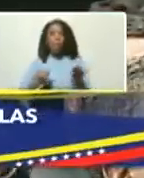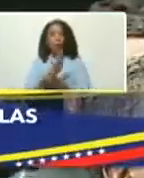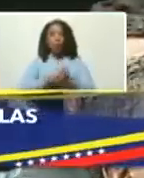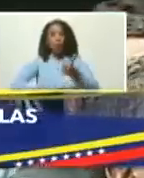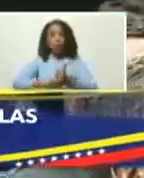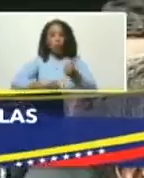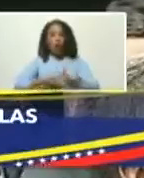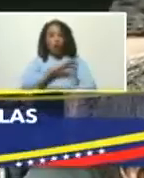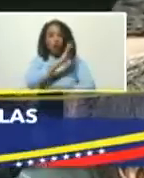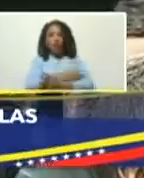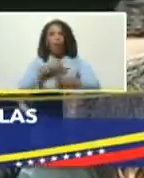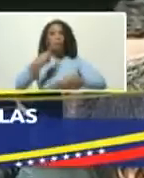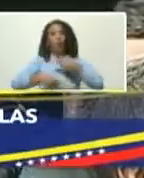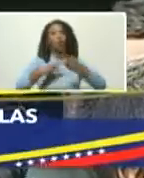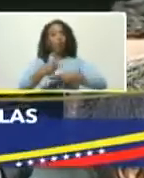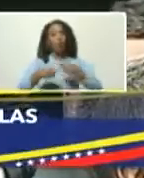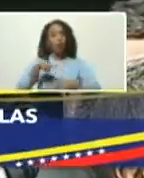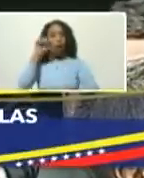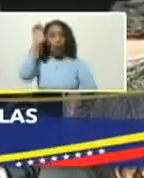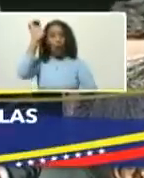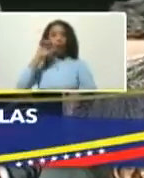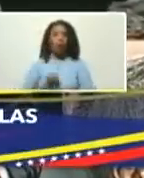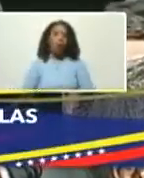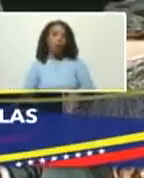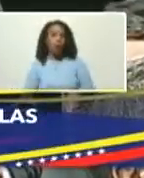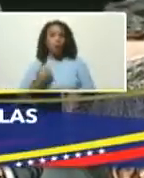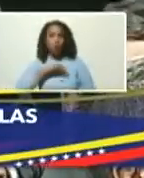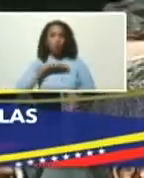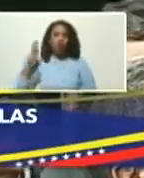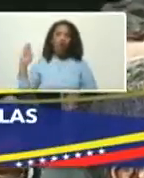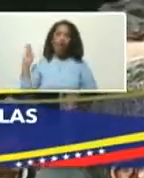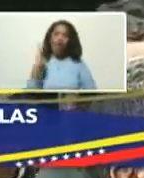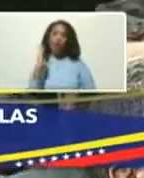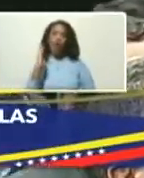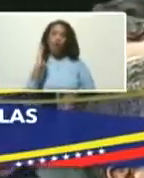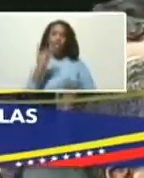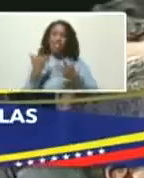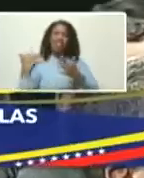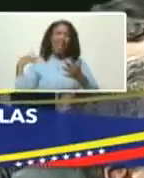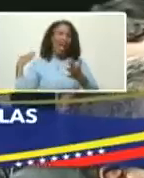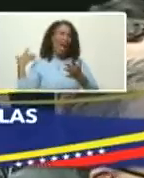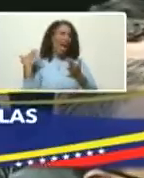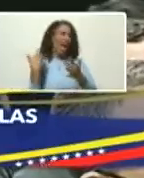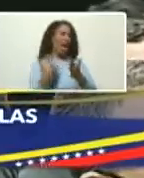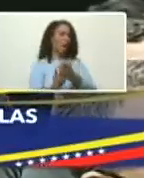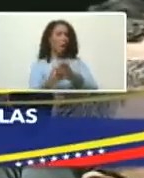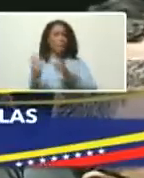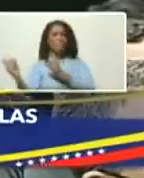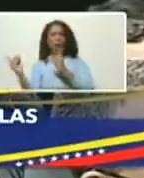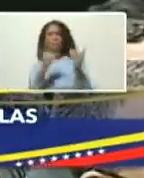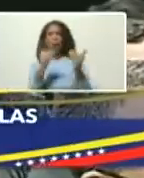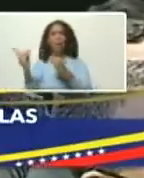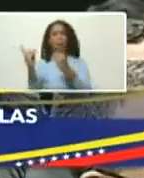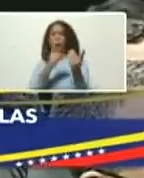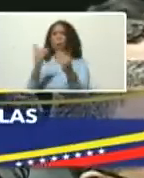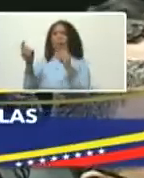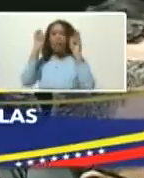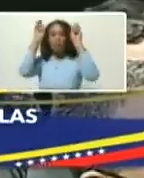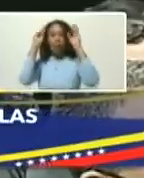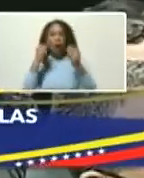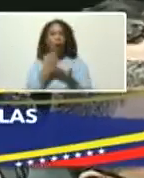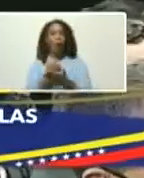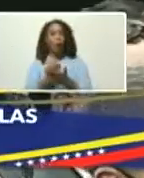de las fuerzas productivas de la patria nosotros venimos dando un largo debate sobre estos temas económicos presidente